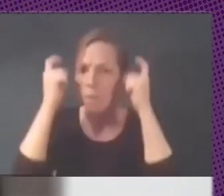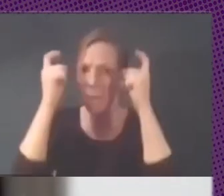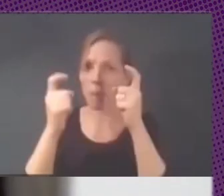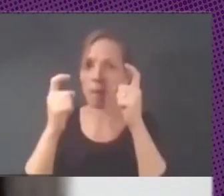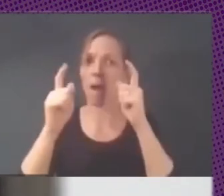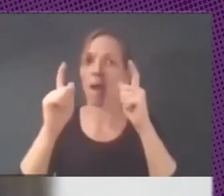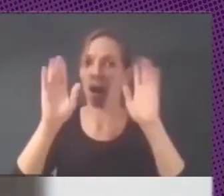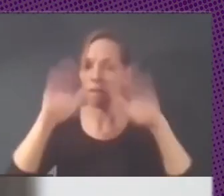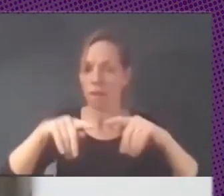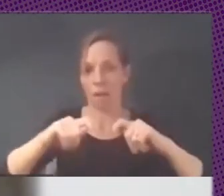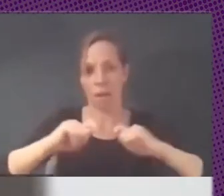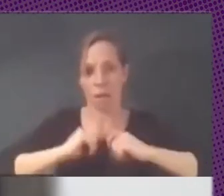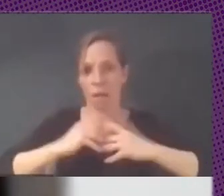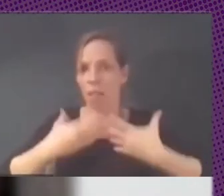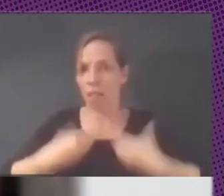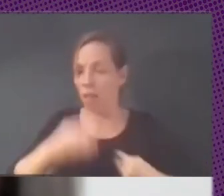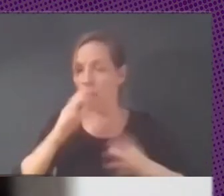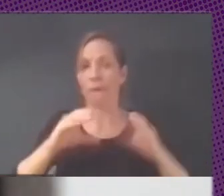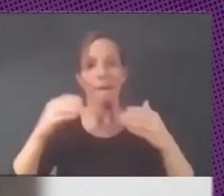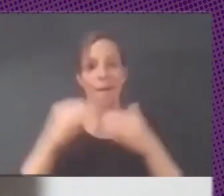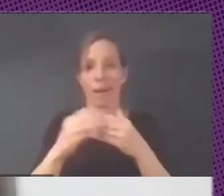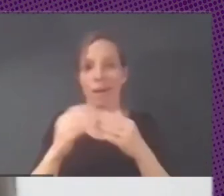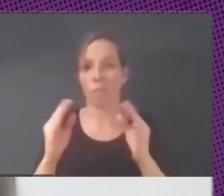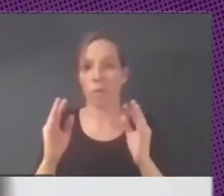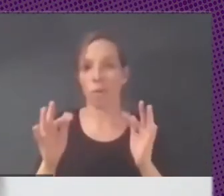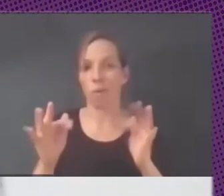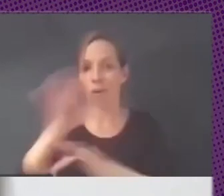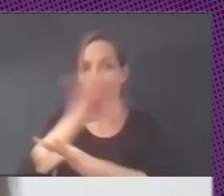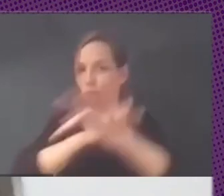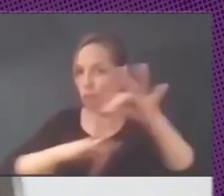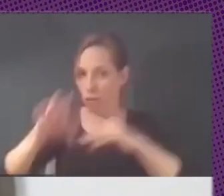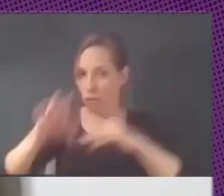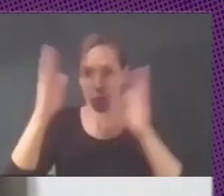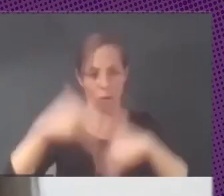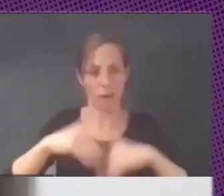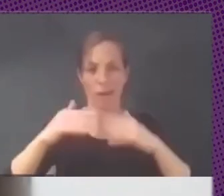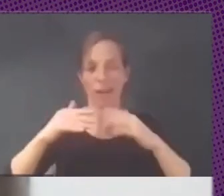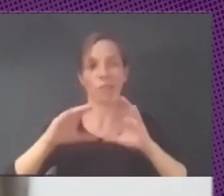no hay rotación de equipo cuando se desarticula la organización